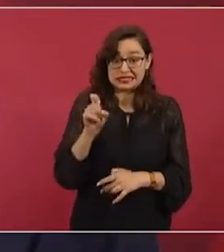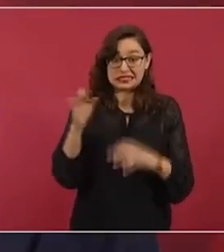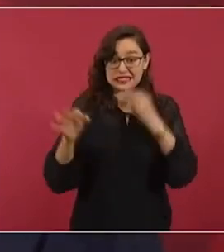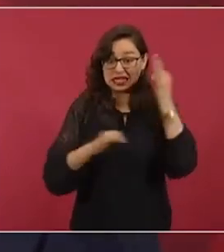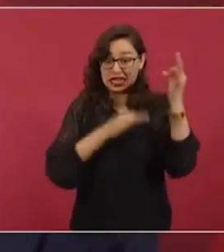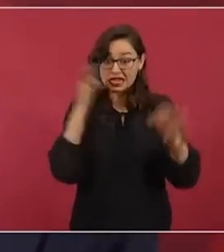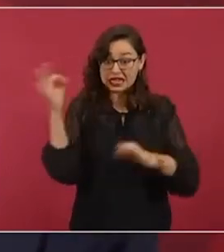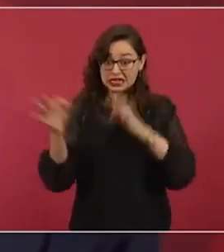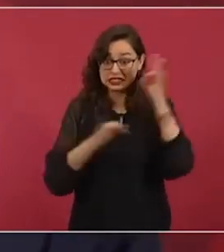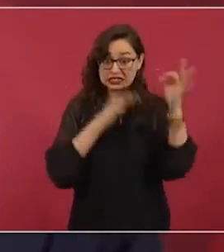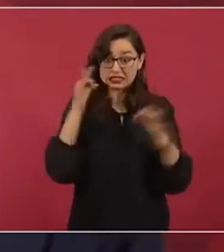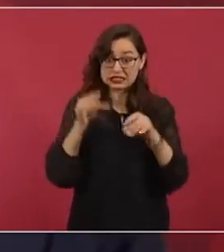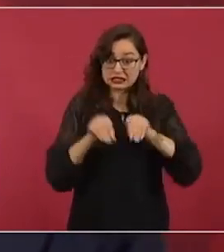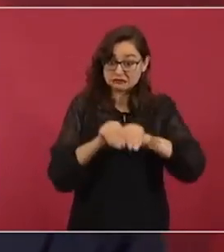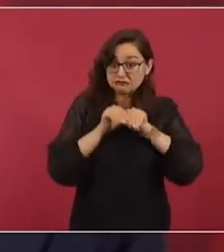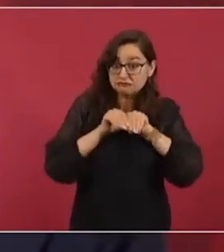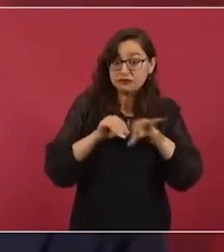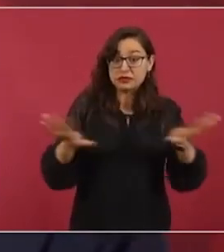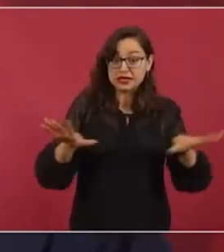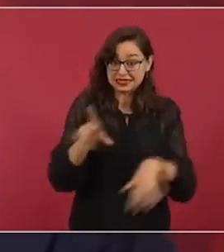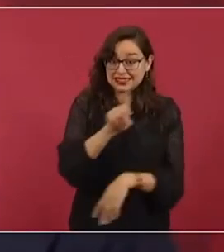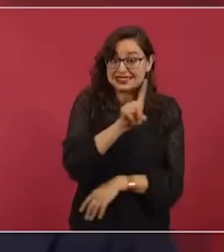artículos, sí,